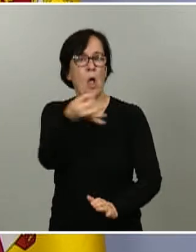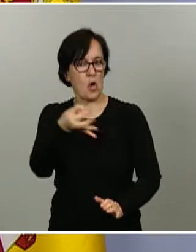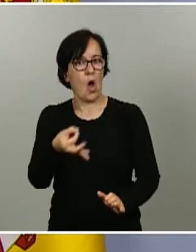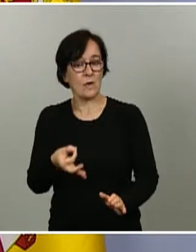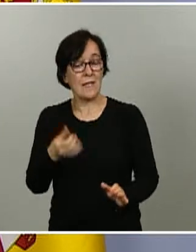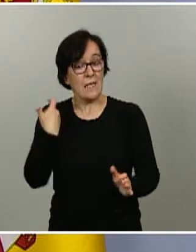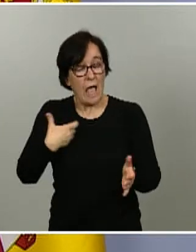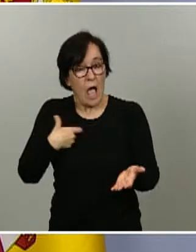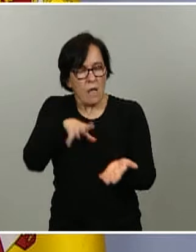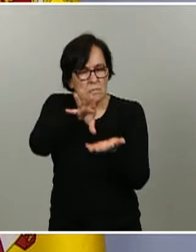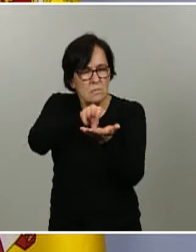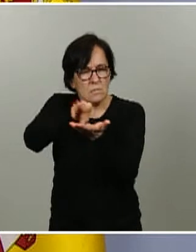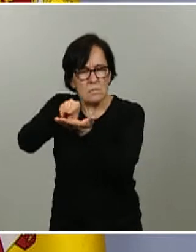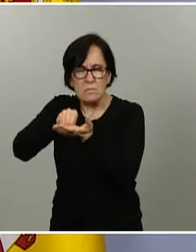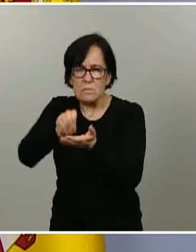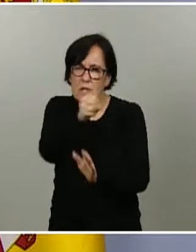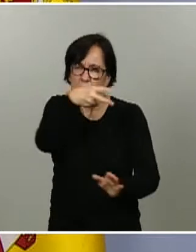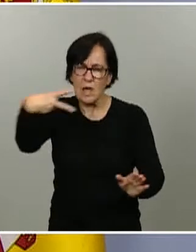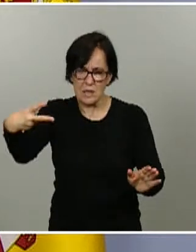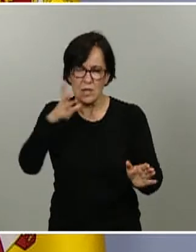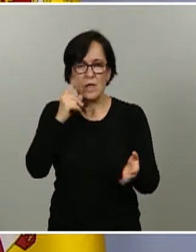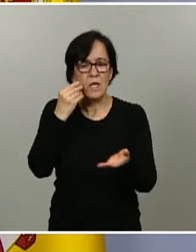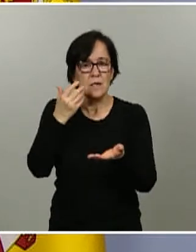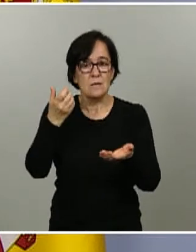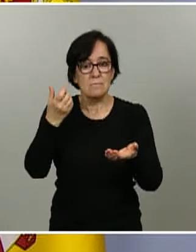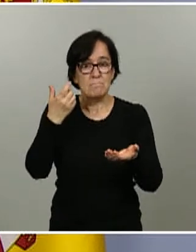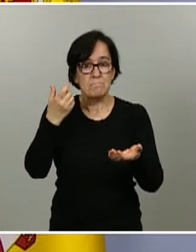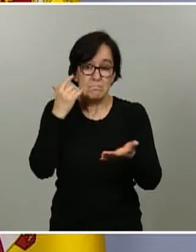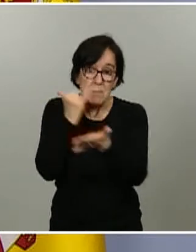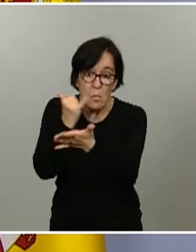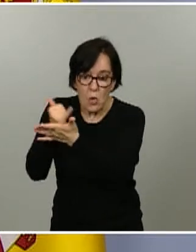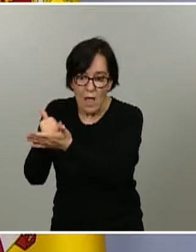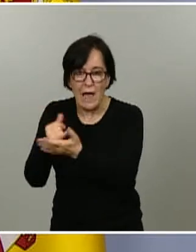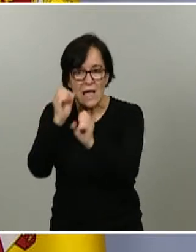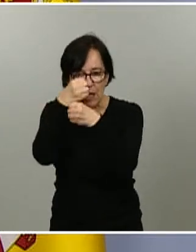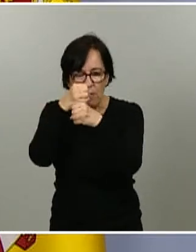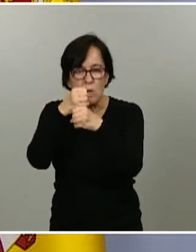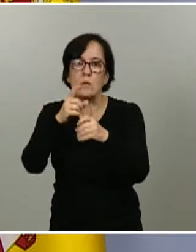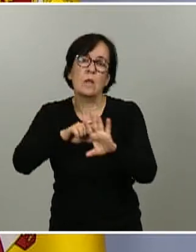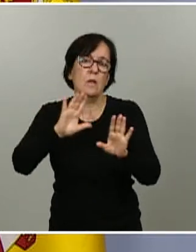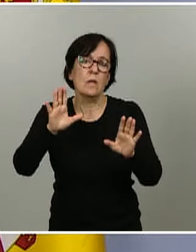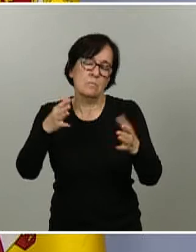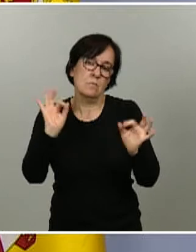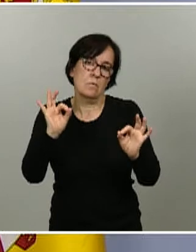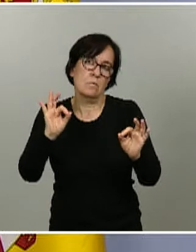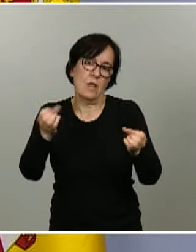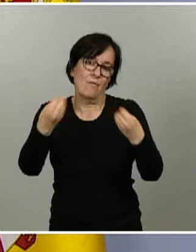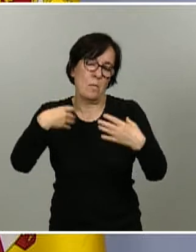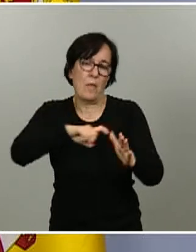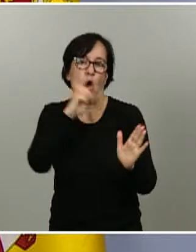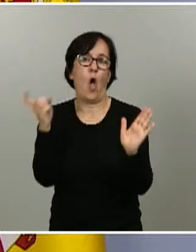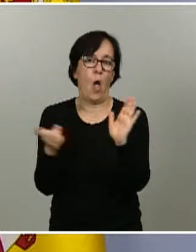todos los resultados de los inmunoensayos de laboratorio, tendremos, evidentemente, una información más rica y más